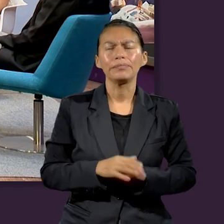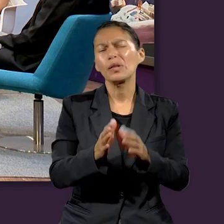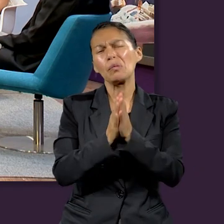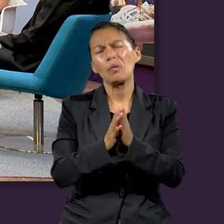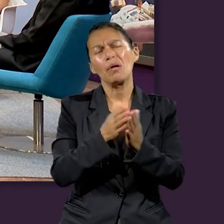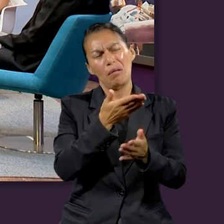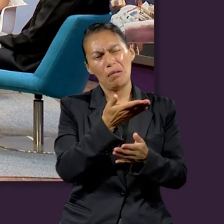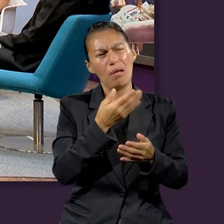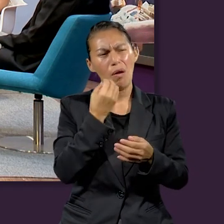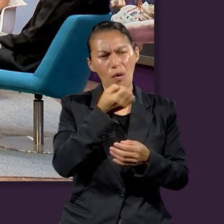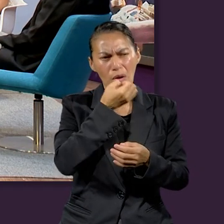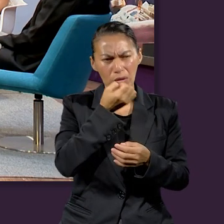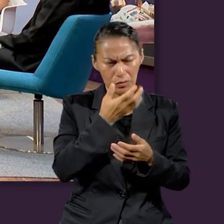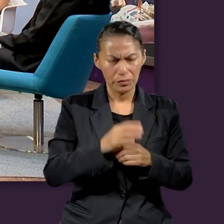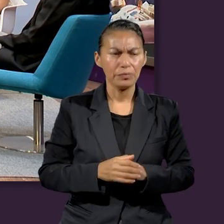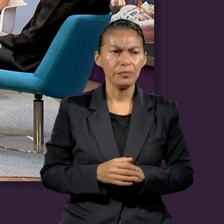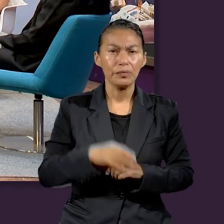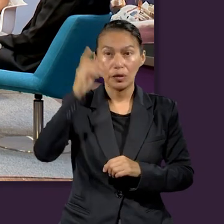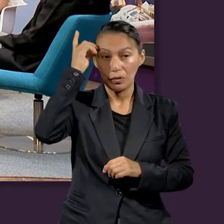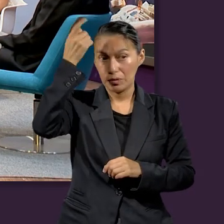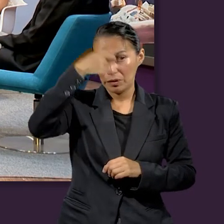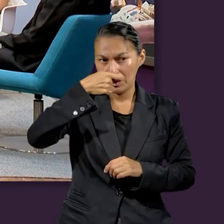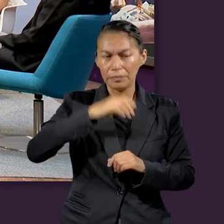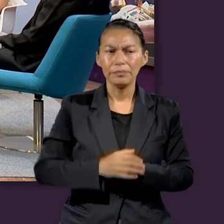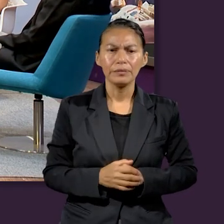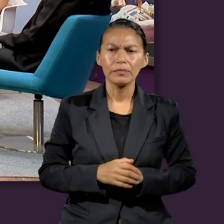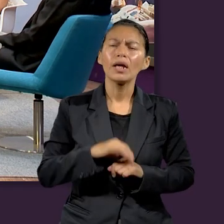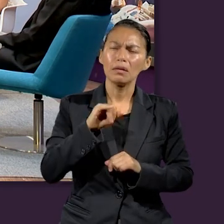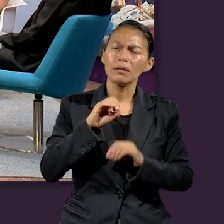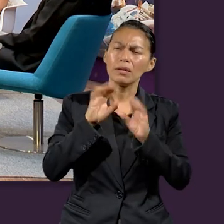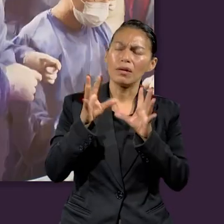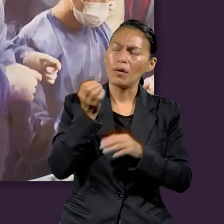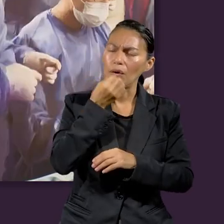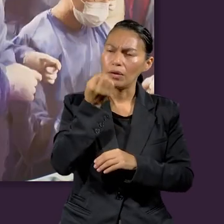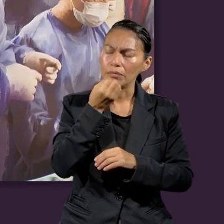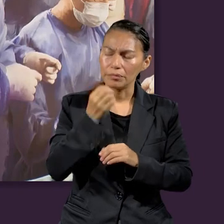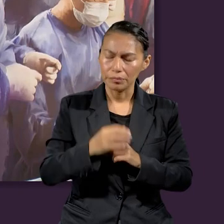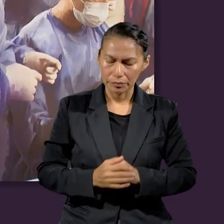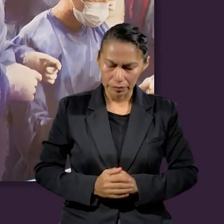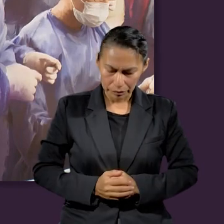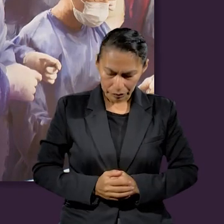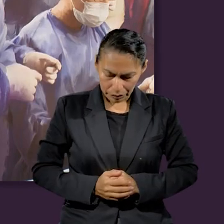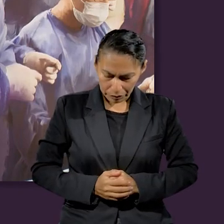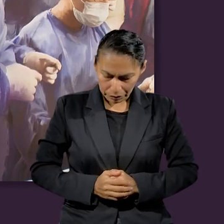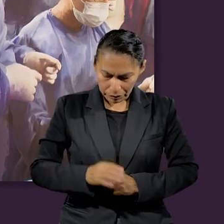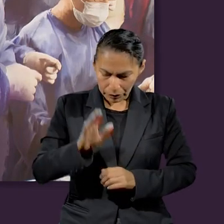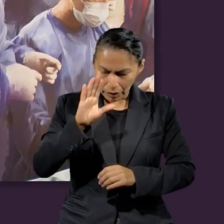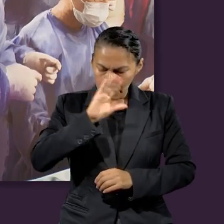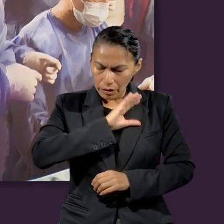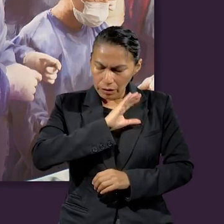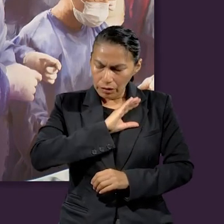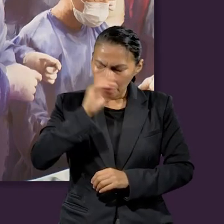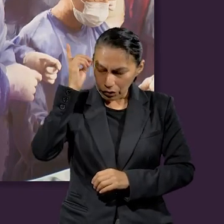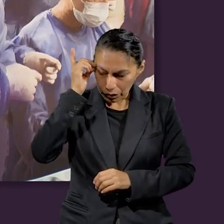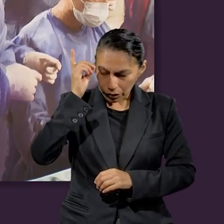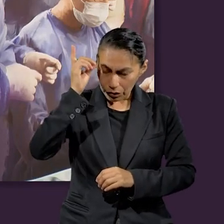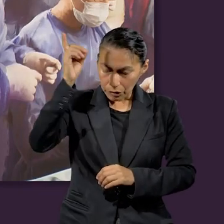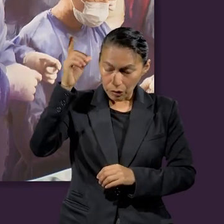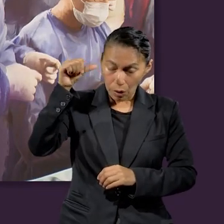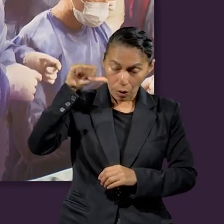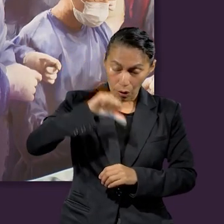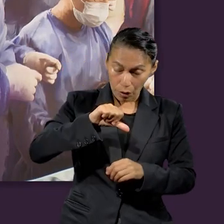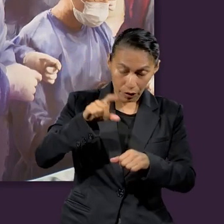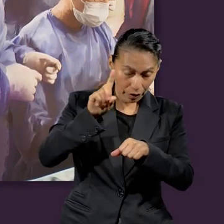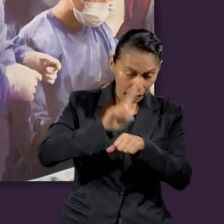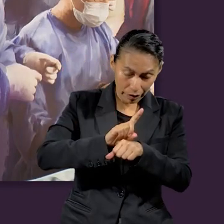para pedir la bendición de Dios a través de una oración. Ok, vamos a orar. Querido Dios, te damos gracias,